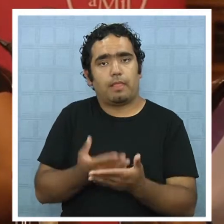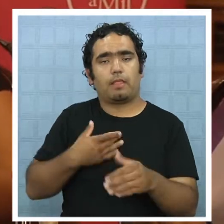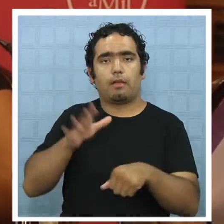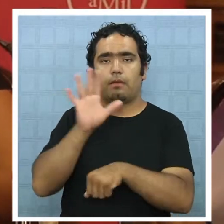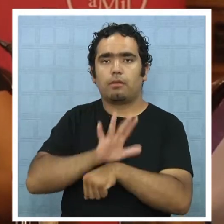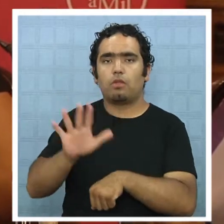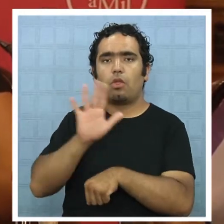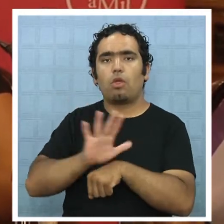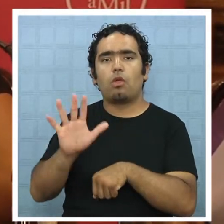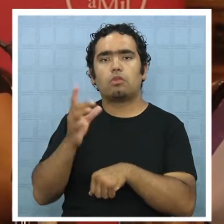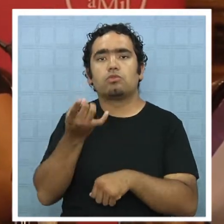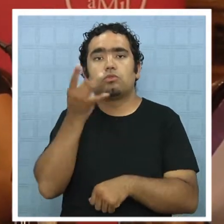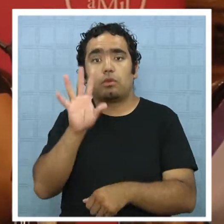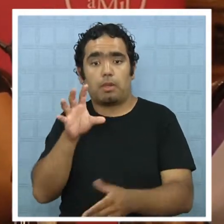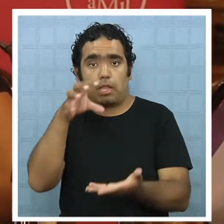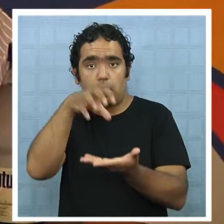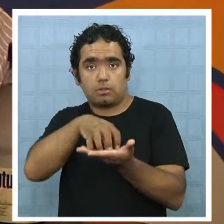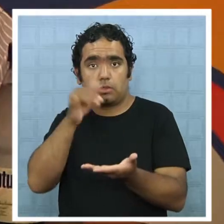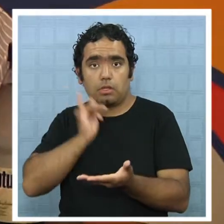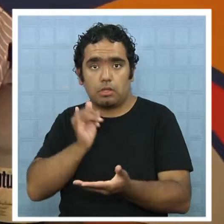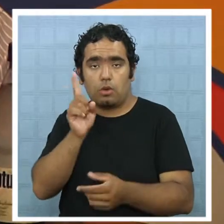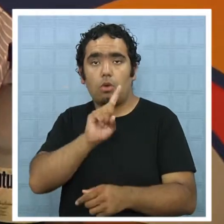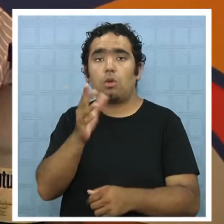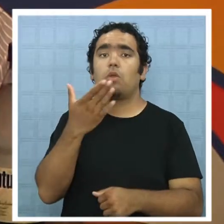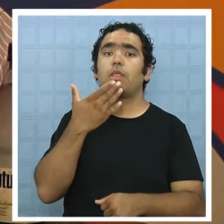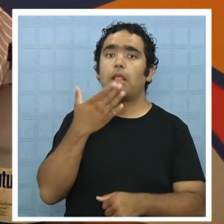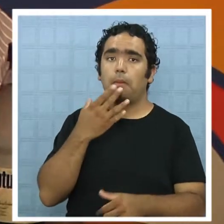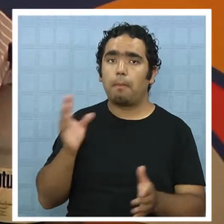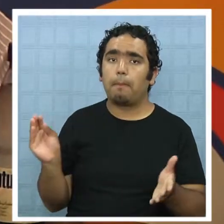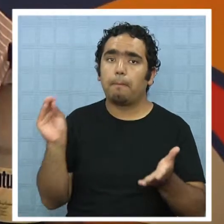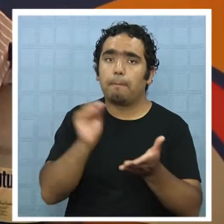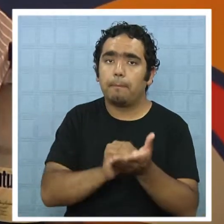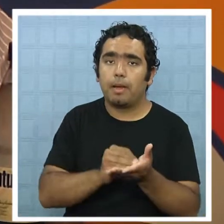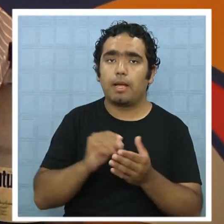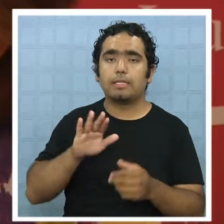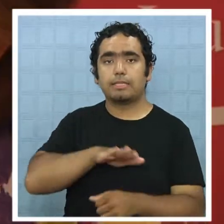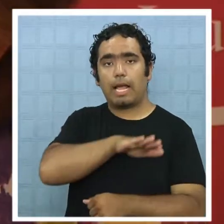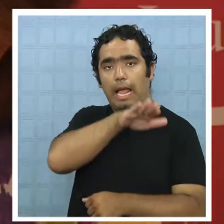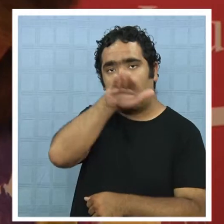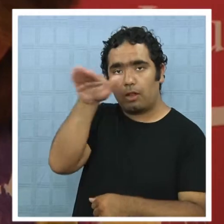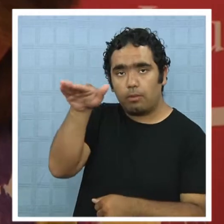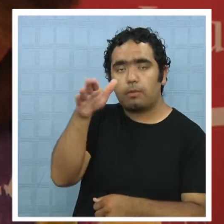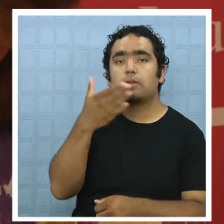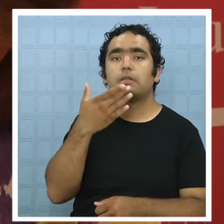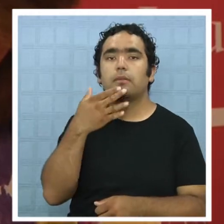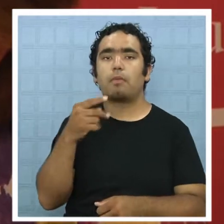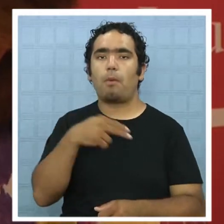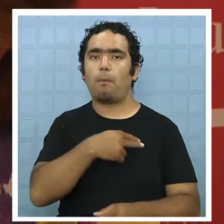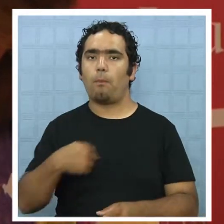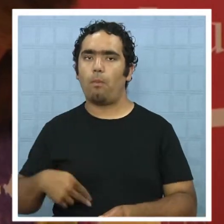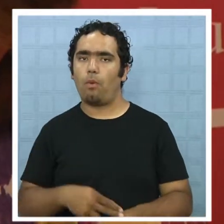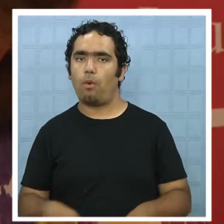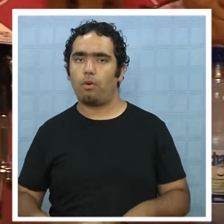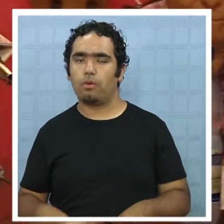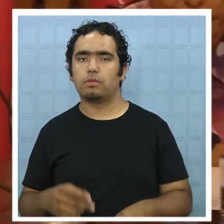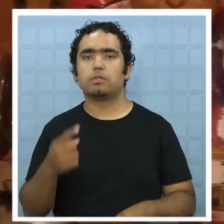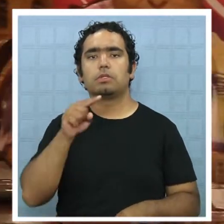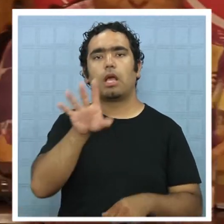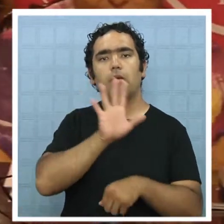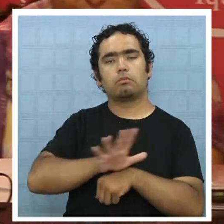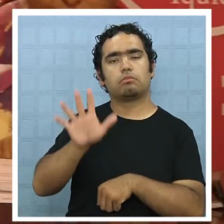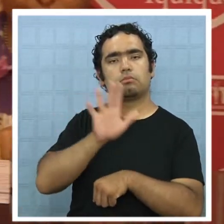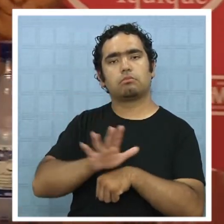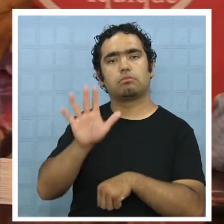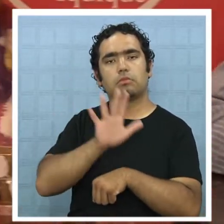vez las funciones no se realizarán solo en Iquique, sino que también se incorporó a las comunas de Alto Hospicio y Pozo al Monte, donde se